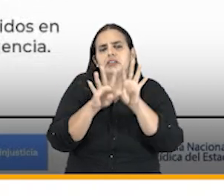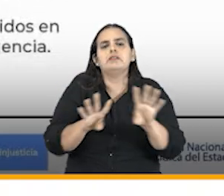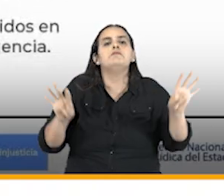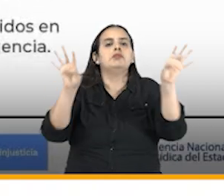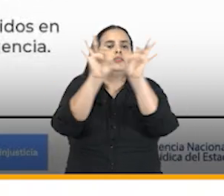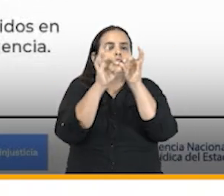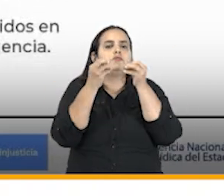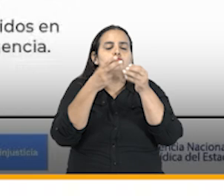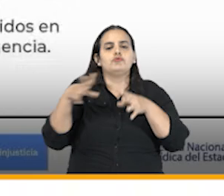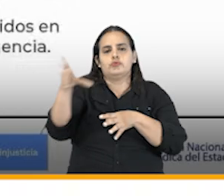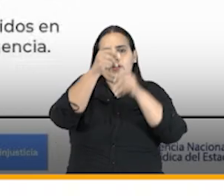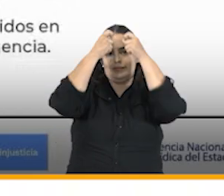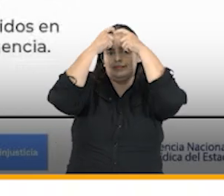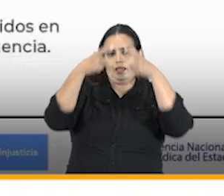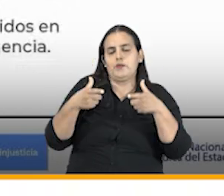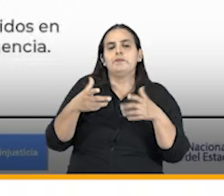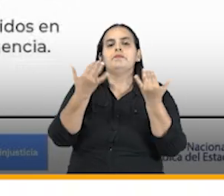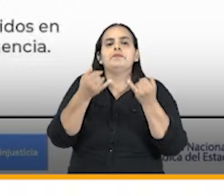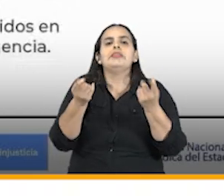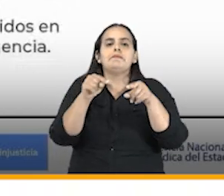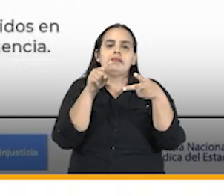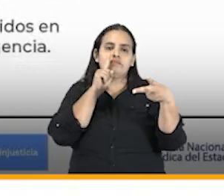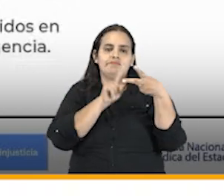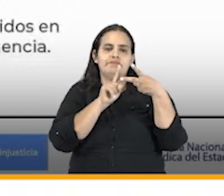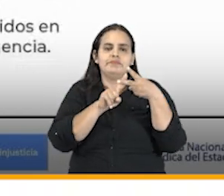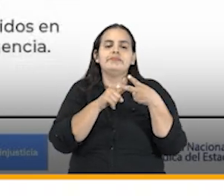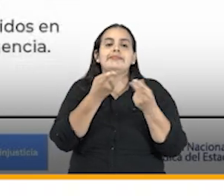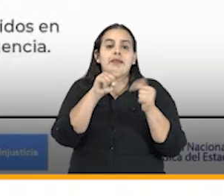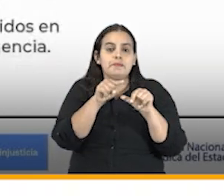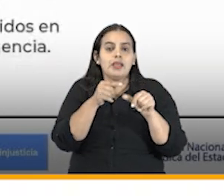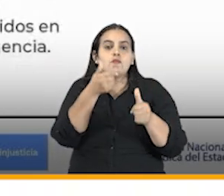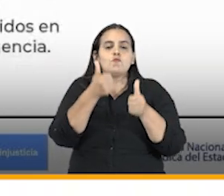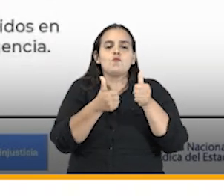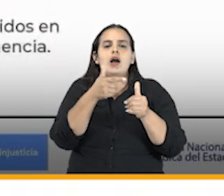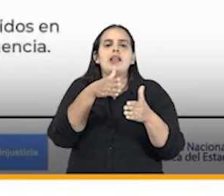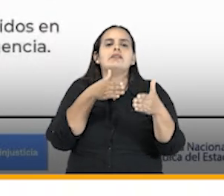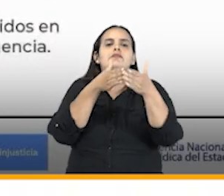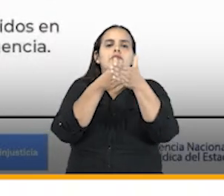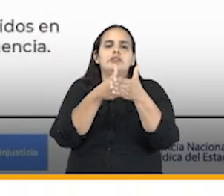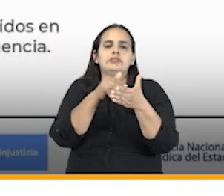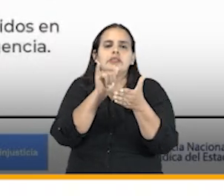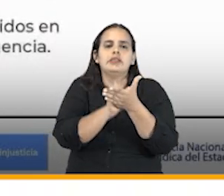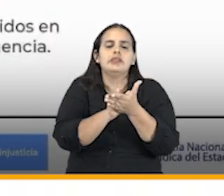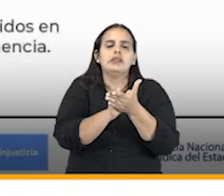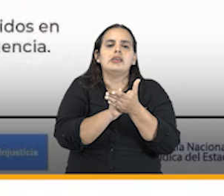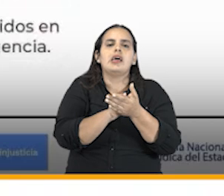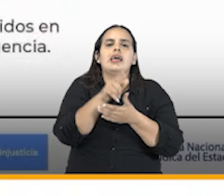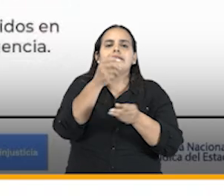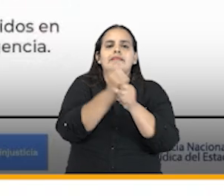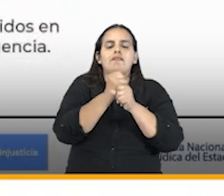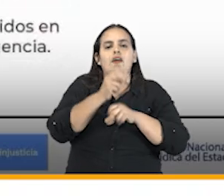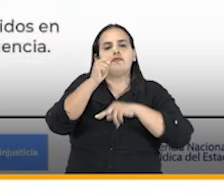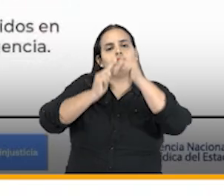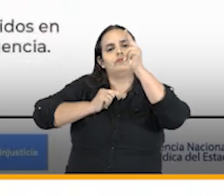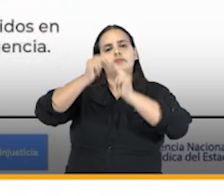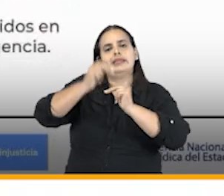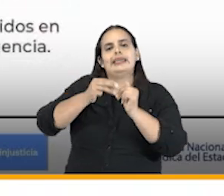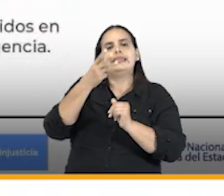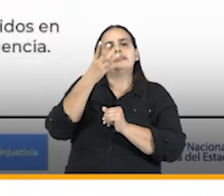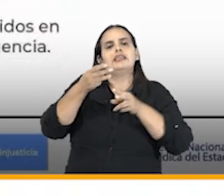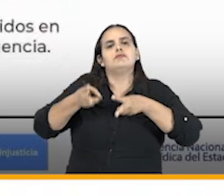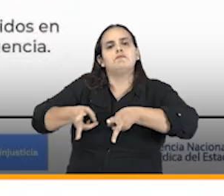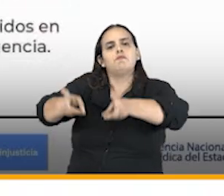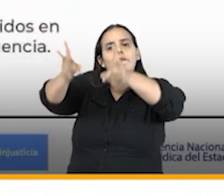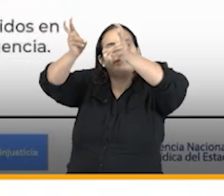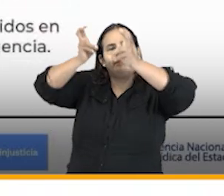importante para el estado también intervenimos en un pleito contra el fondo de adaptación derivado de un contrato de obra por la construcción de tres puentes